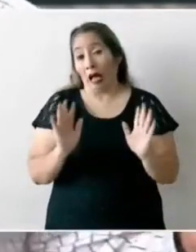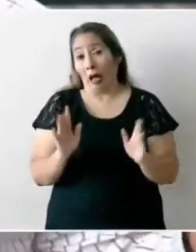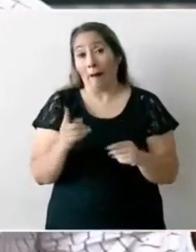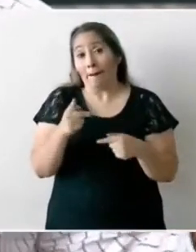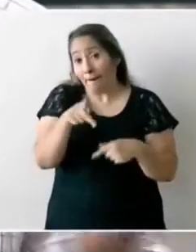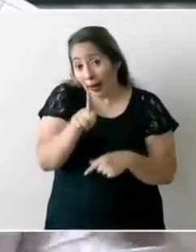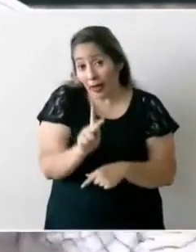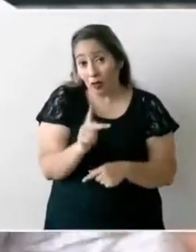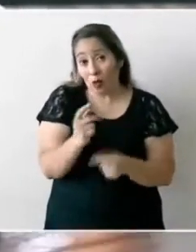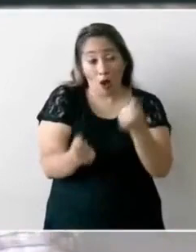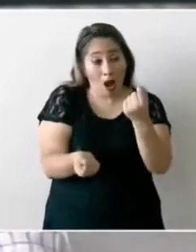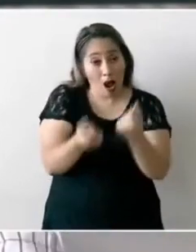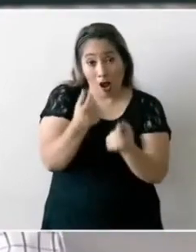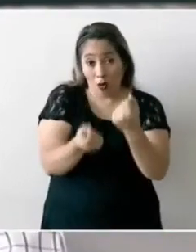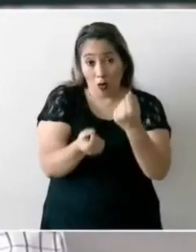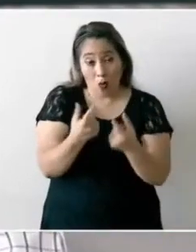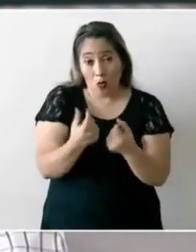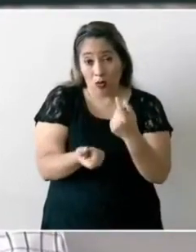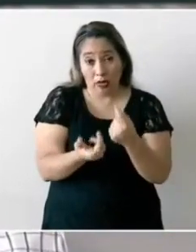continuar.